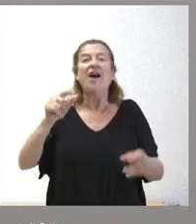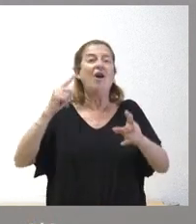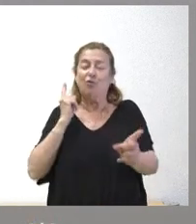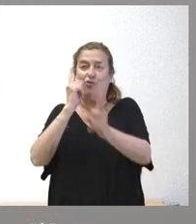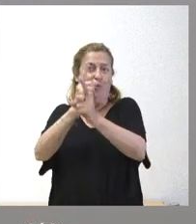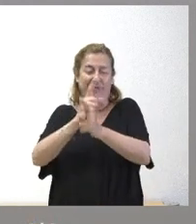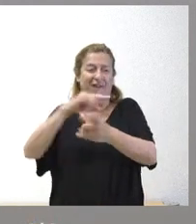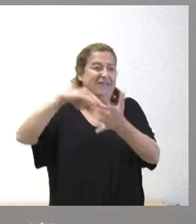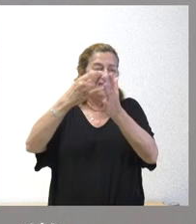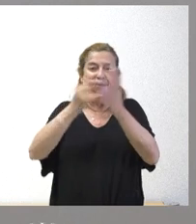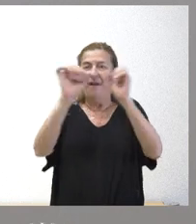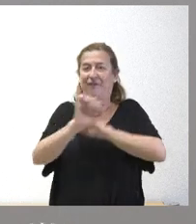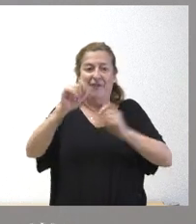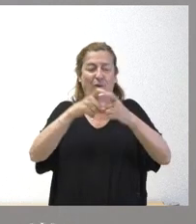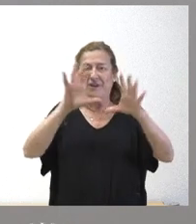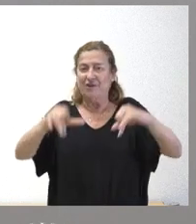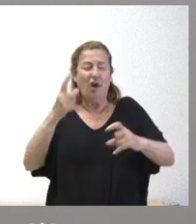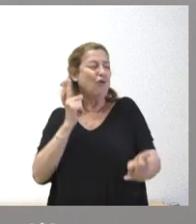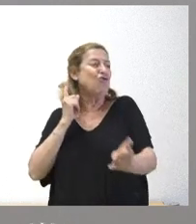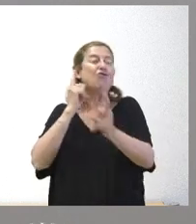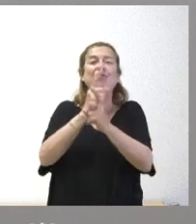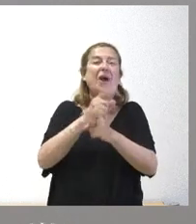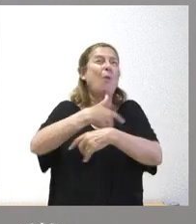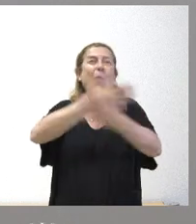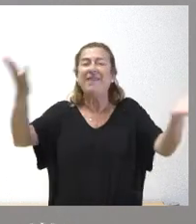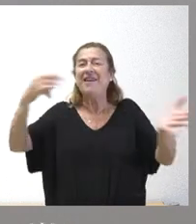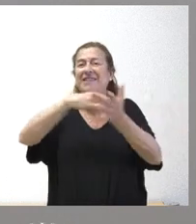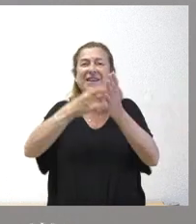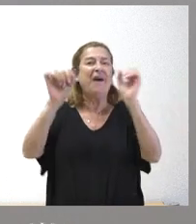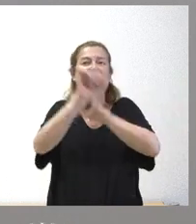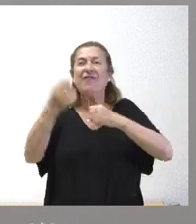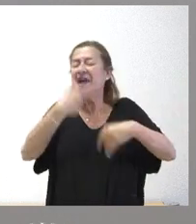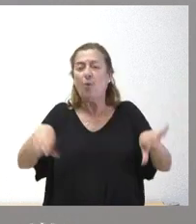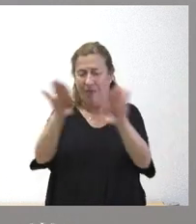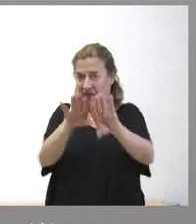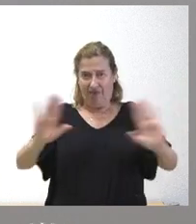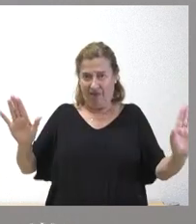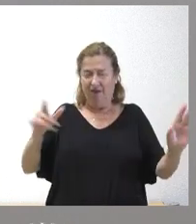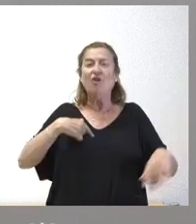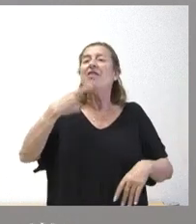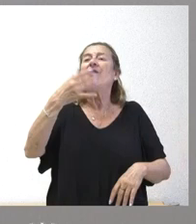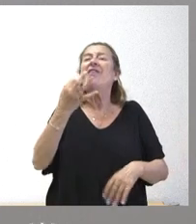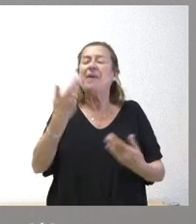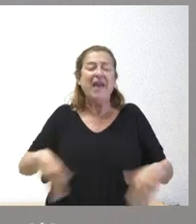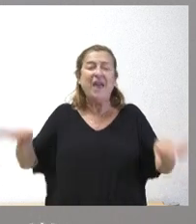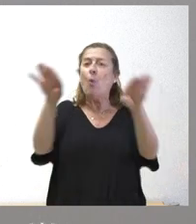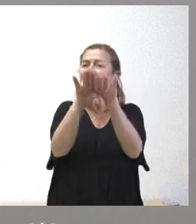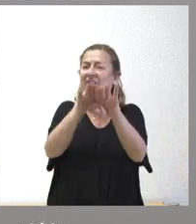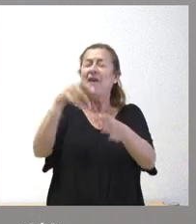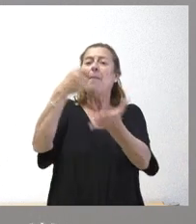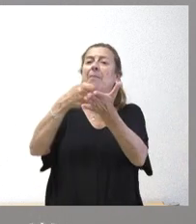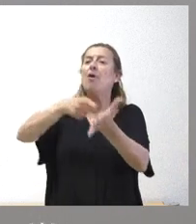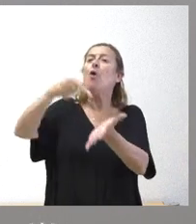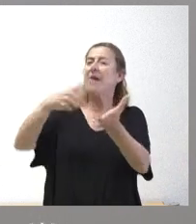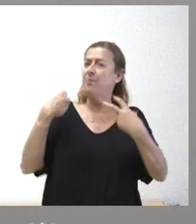León y es contrario a cualquier sistema que defienda la igualdad nosotros decimos que hay que tener igualdad en el pago de impuestos los ciudadanos